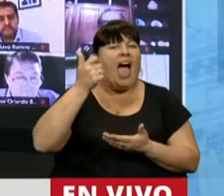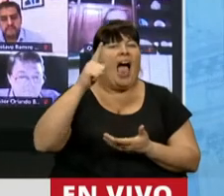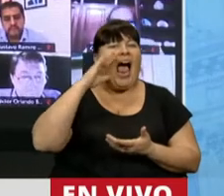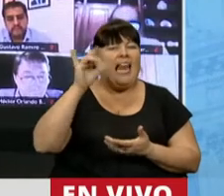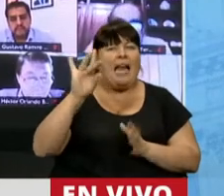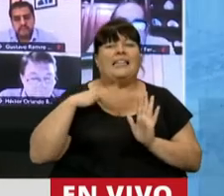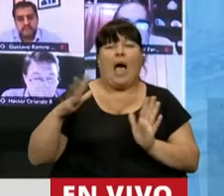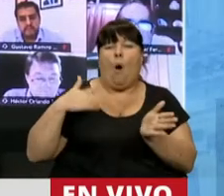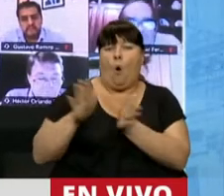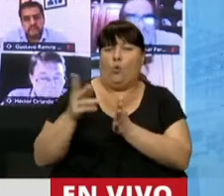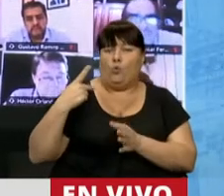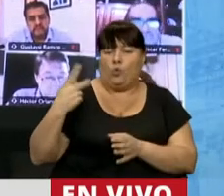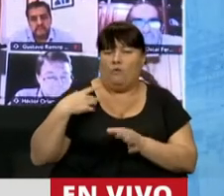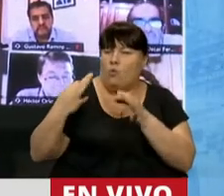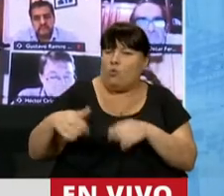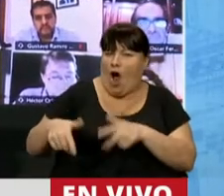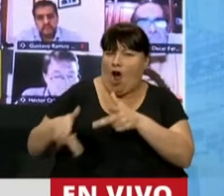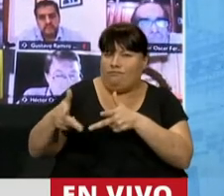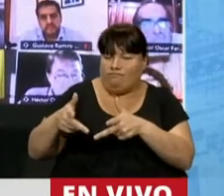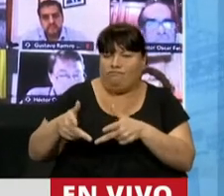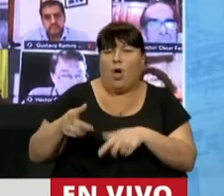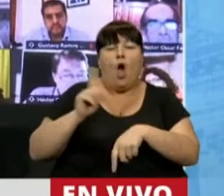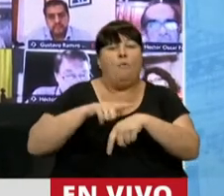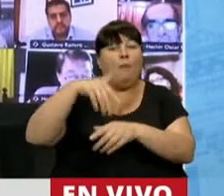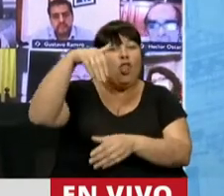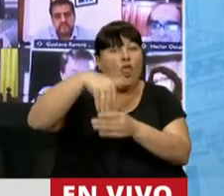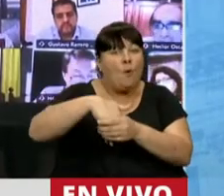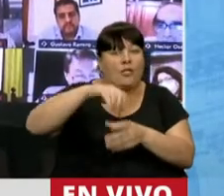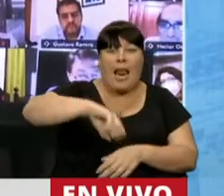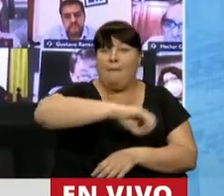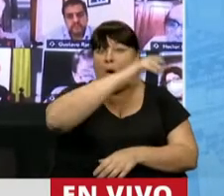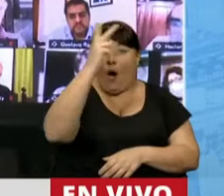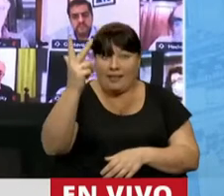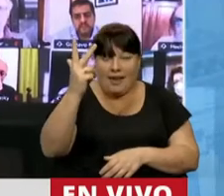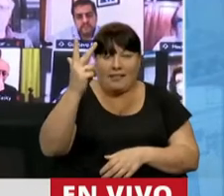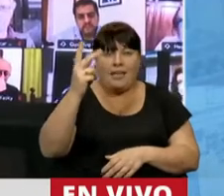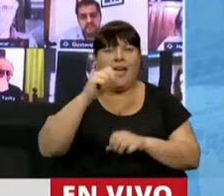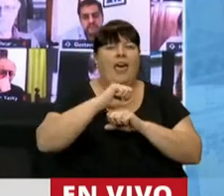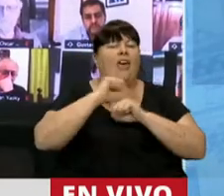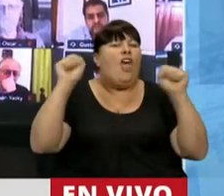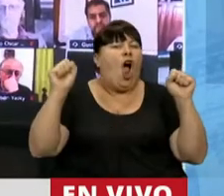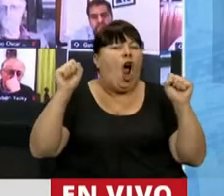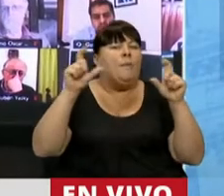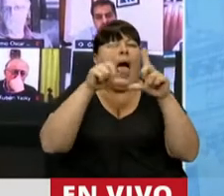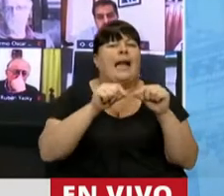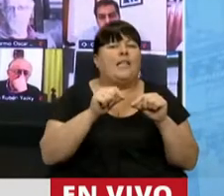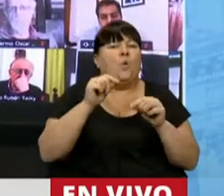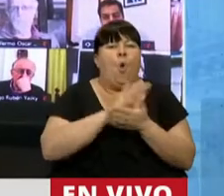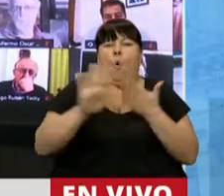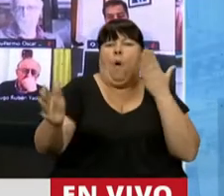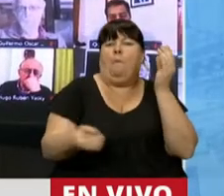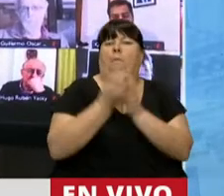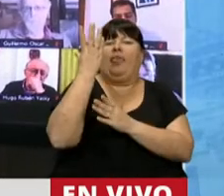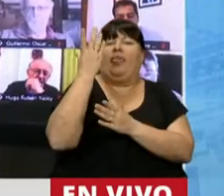porque estábamos juntas. Y a la hora de votar a las 3 de la madrugada apareció mágicamente un artículo nuevo